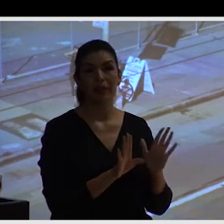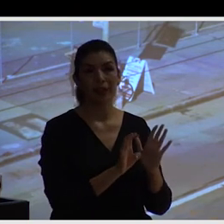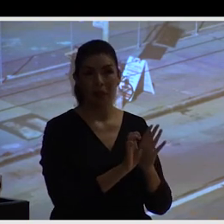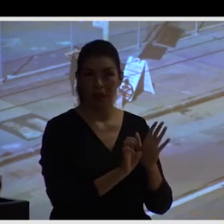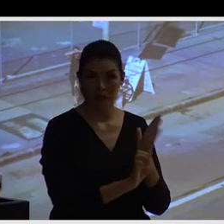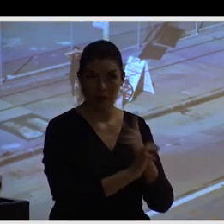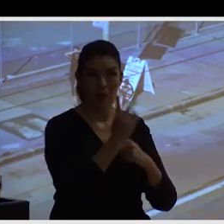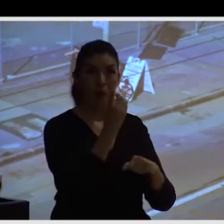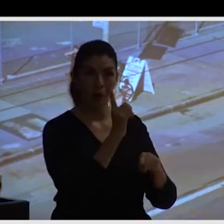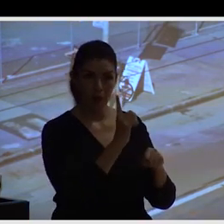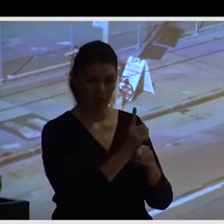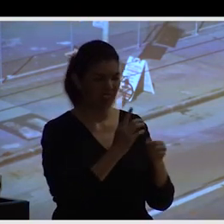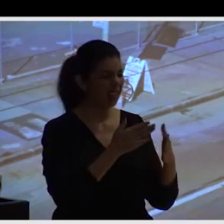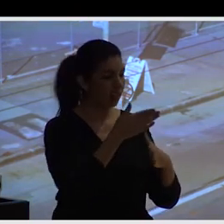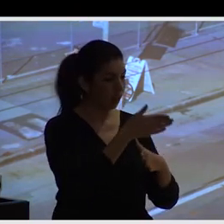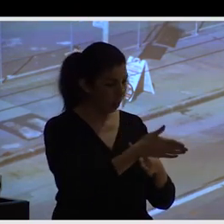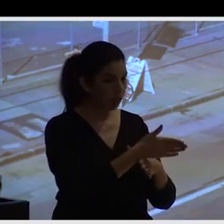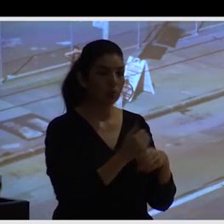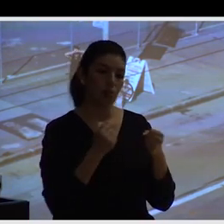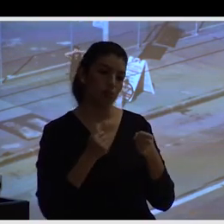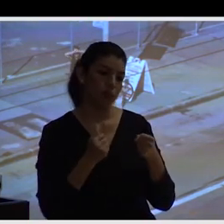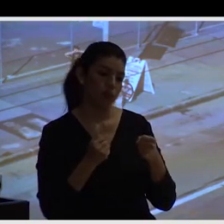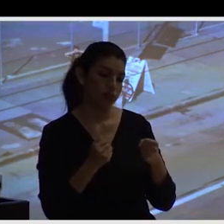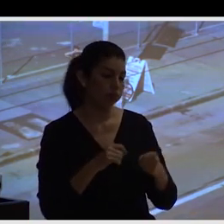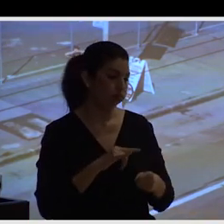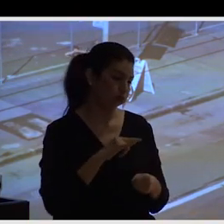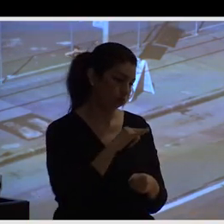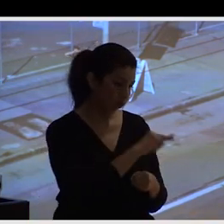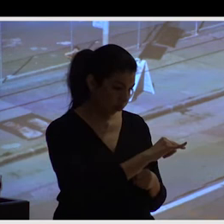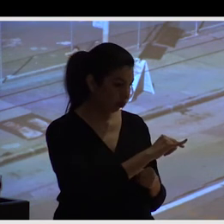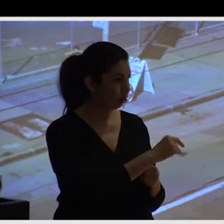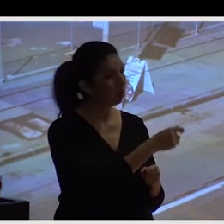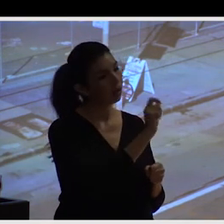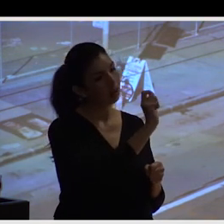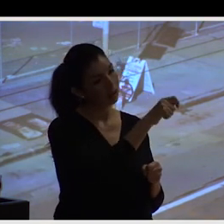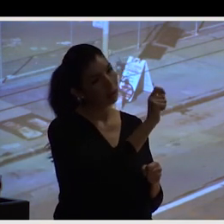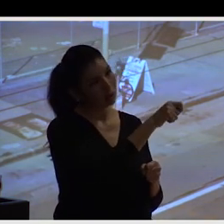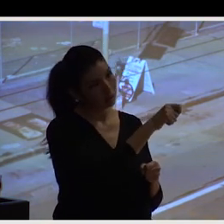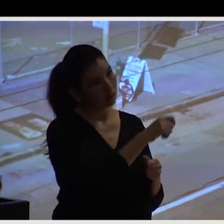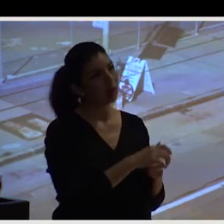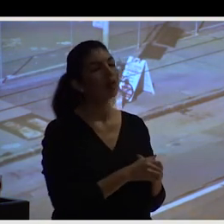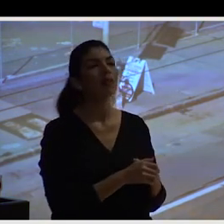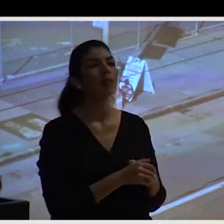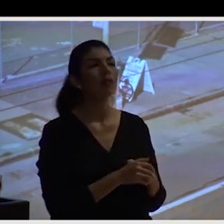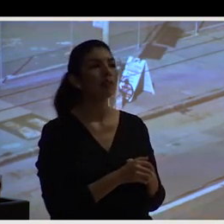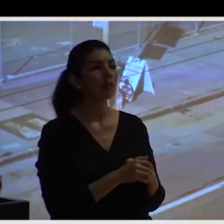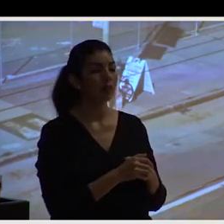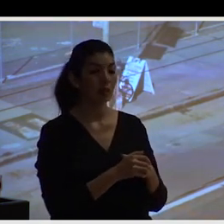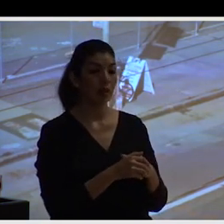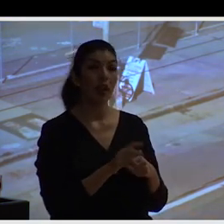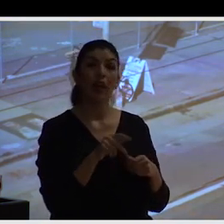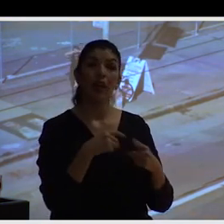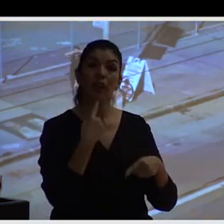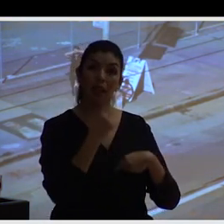parquímetro en vez de aparcar el carro ponerle ahí un poquito de hierba un arborito un banco